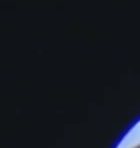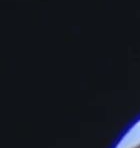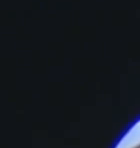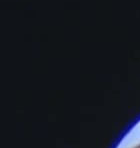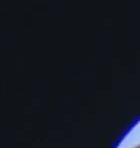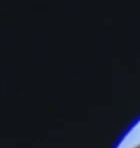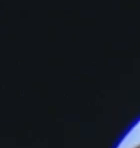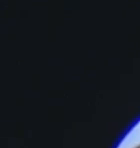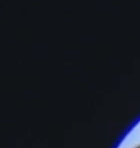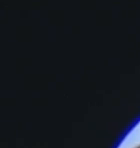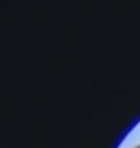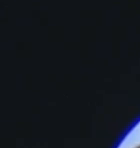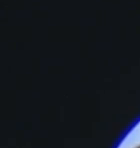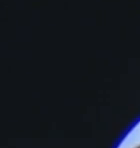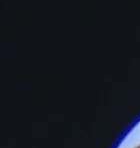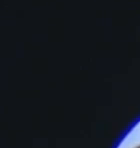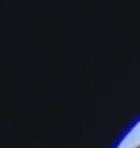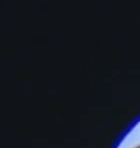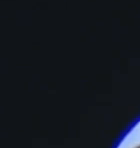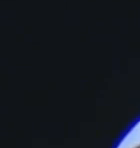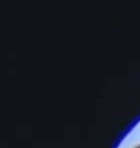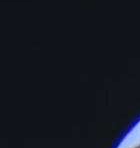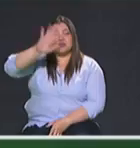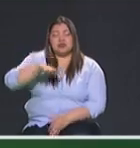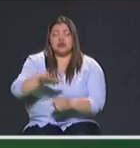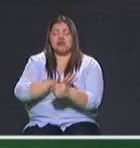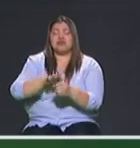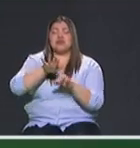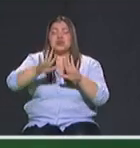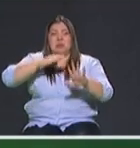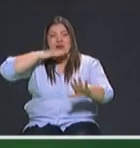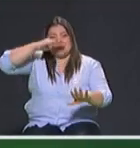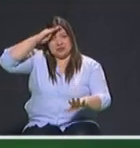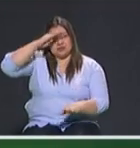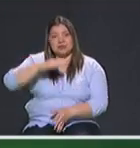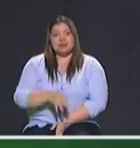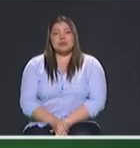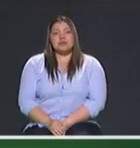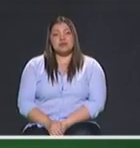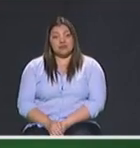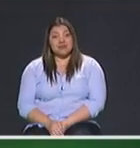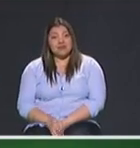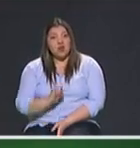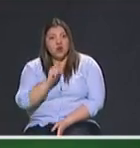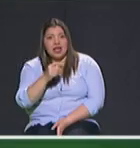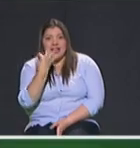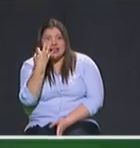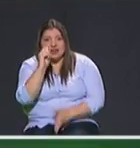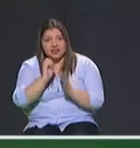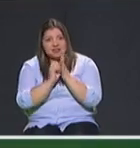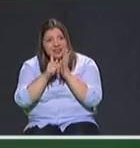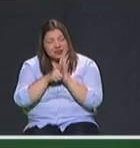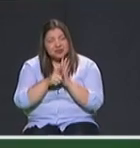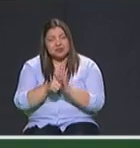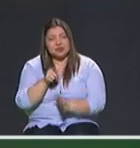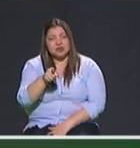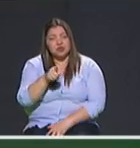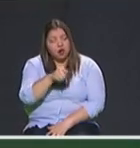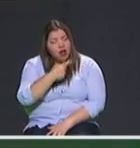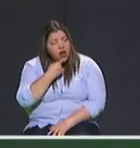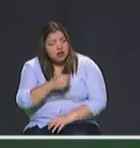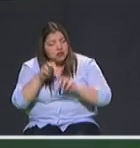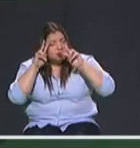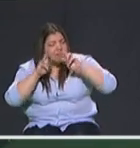justicia con el Gobierno Nacional de las estructuras criminales de Medellín. A propósito, en 30 segundos, usted habla de fortalecer la capacidad de investigación,